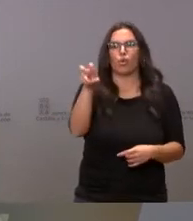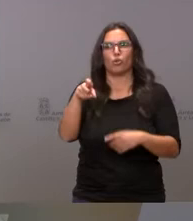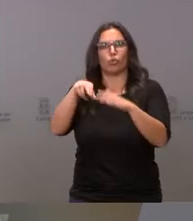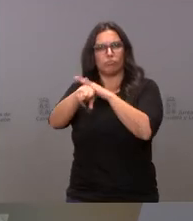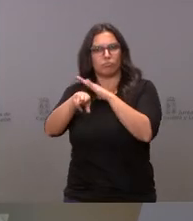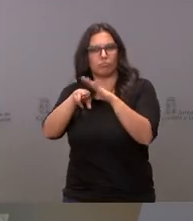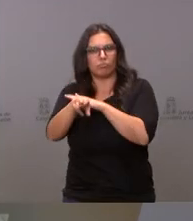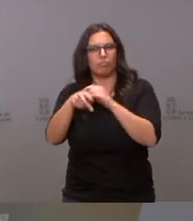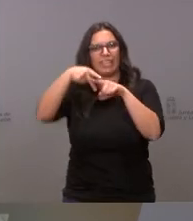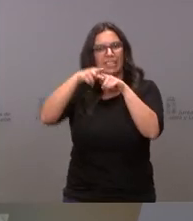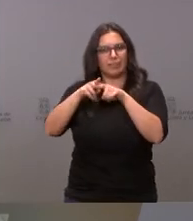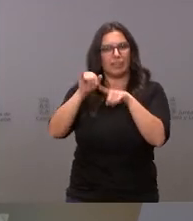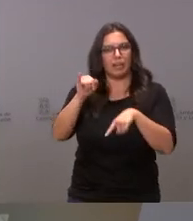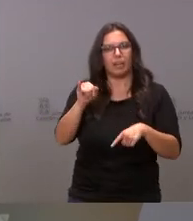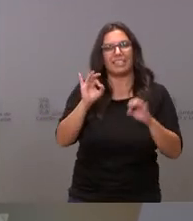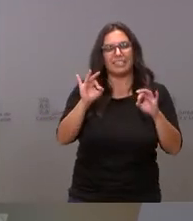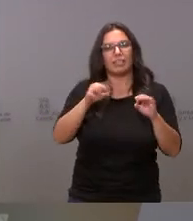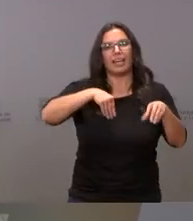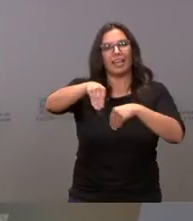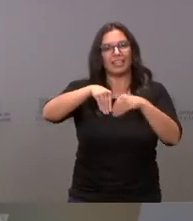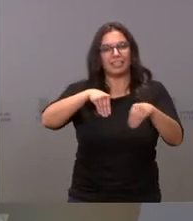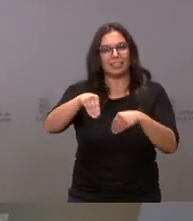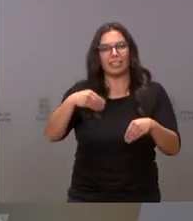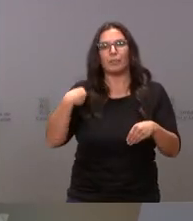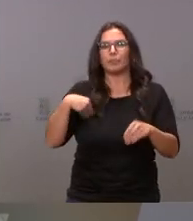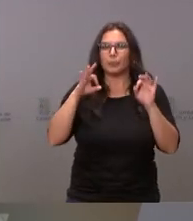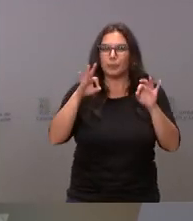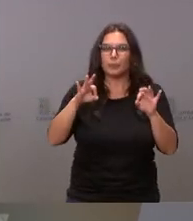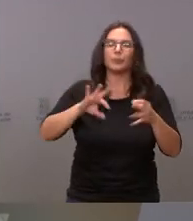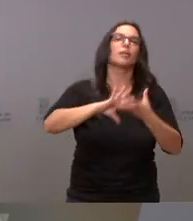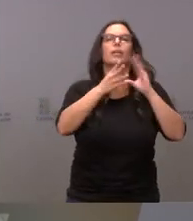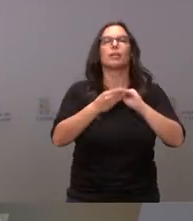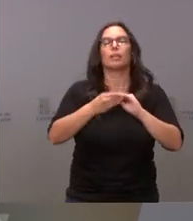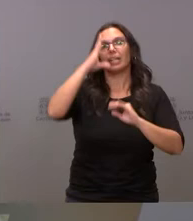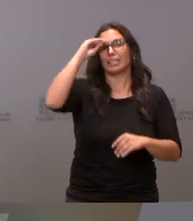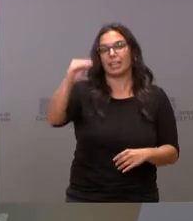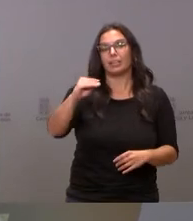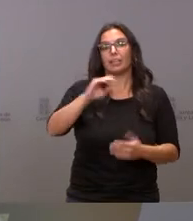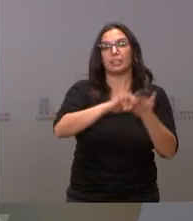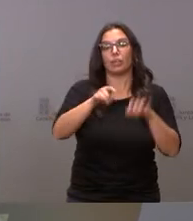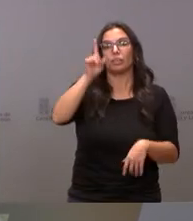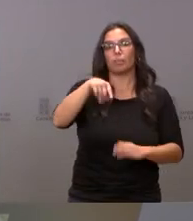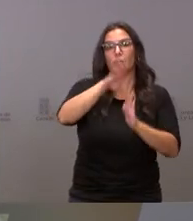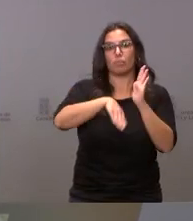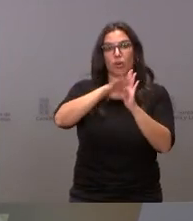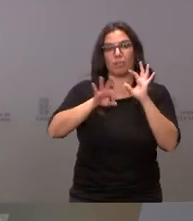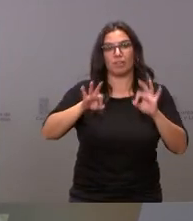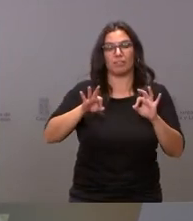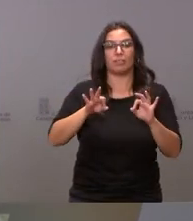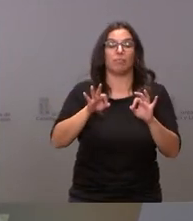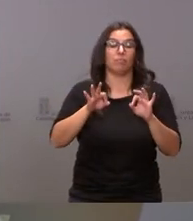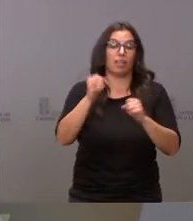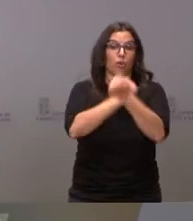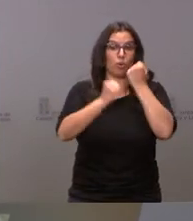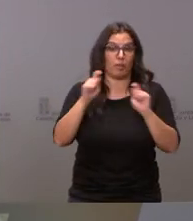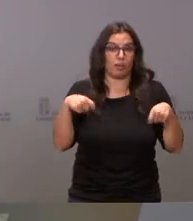está integrada y relacionada especialmente con la estrategia de especialización inteligente de Castilla y León, la RIS-3, y con el programa de bioeconomía de la comunidad. Y, por